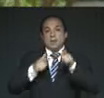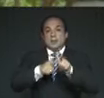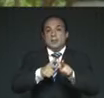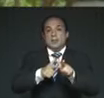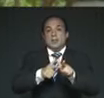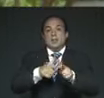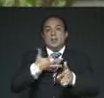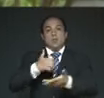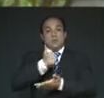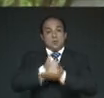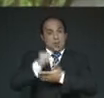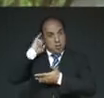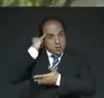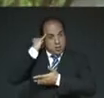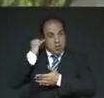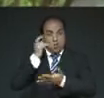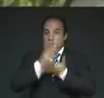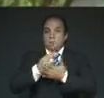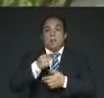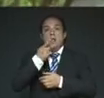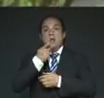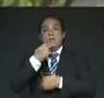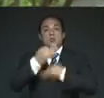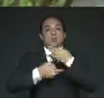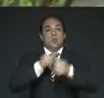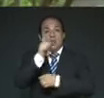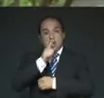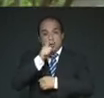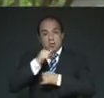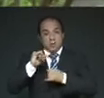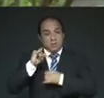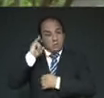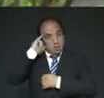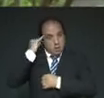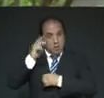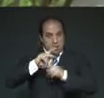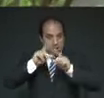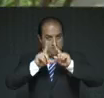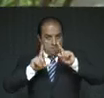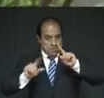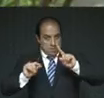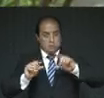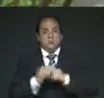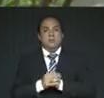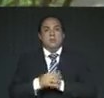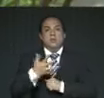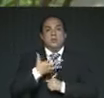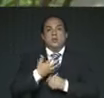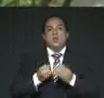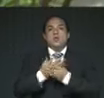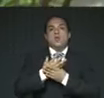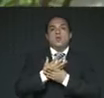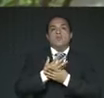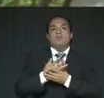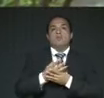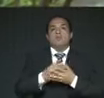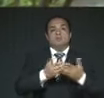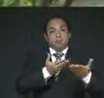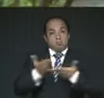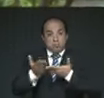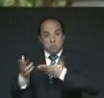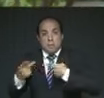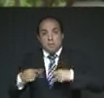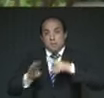indígena, donde no sólo se hablan todas las lenguas indígenas de nuestro país, traídas por nuevas oleadas de inmigrantes, sino